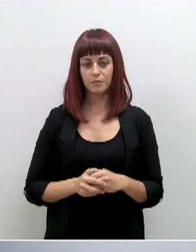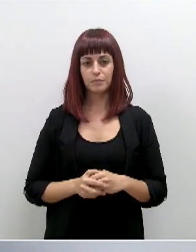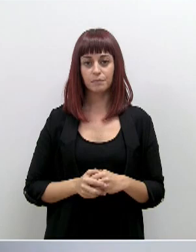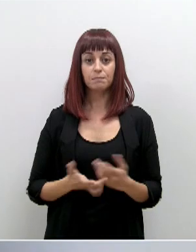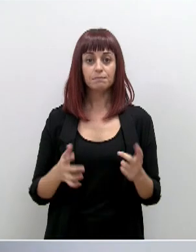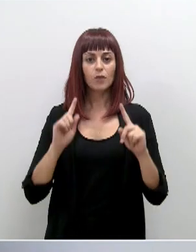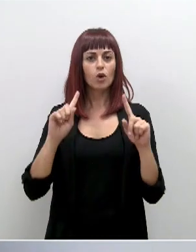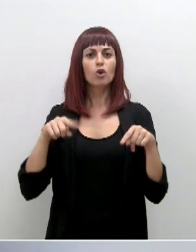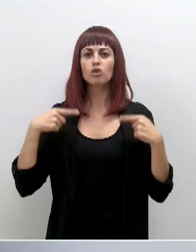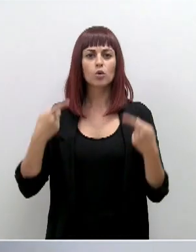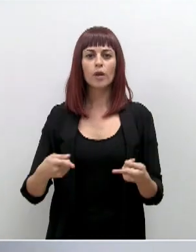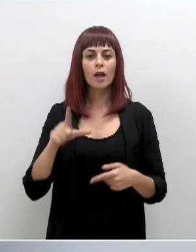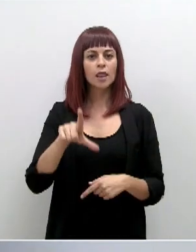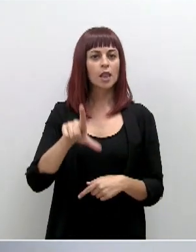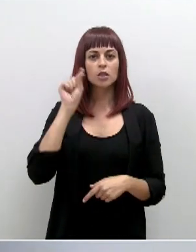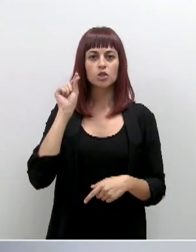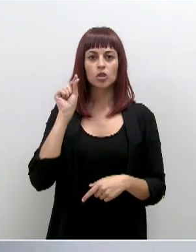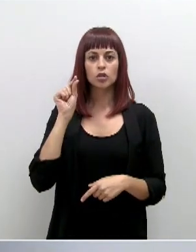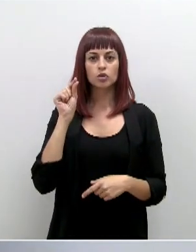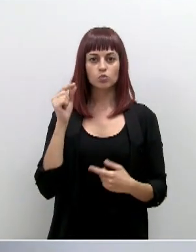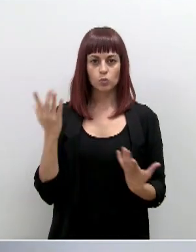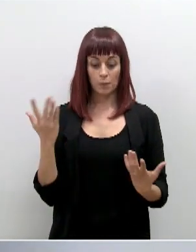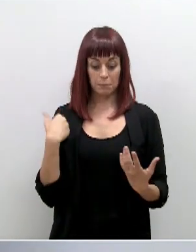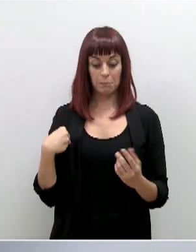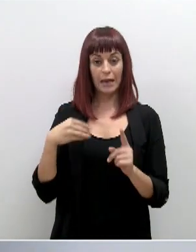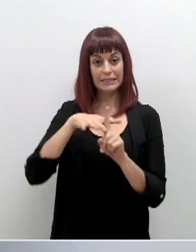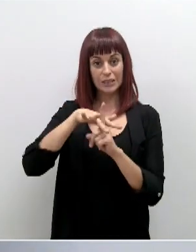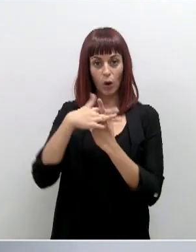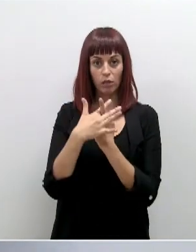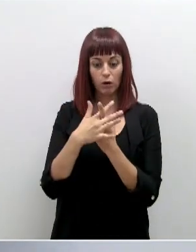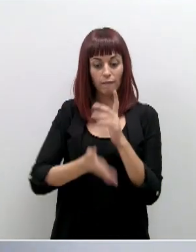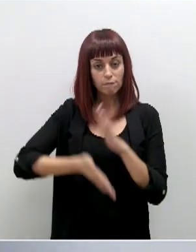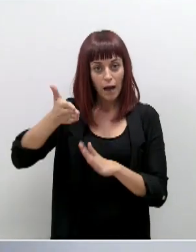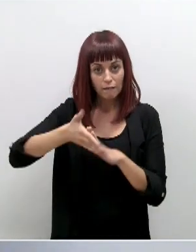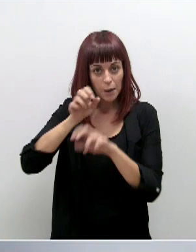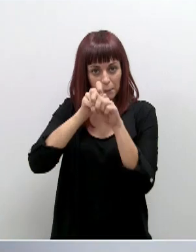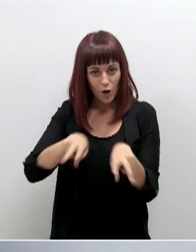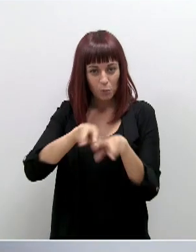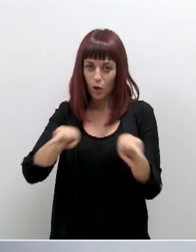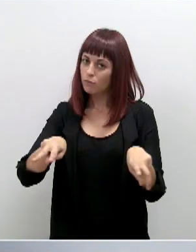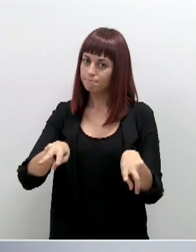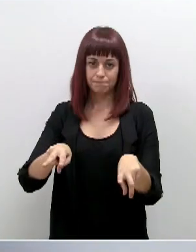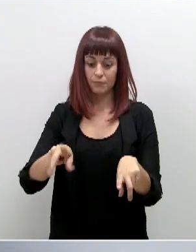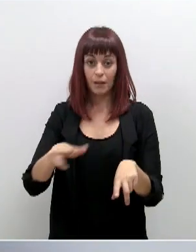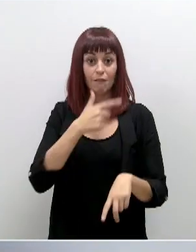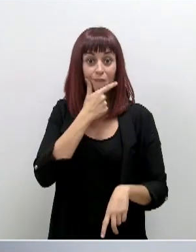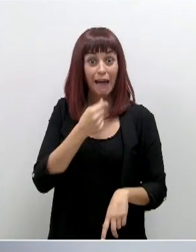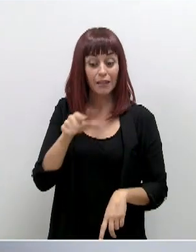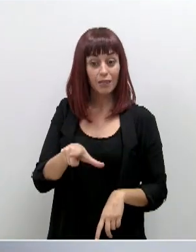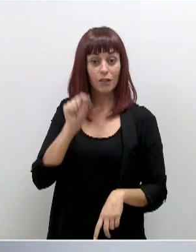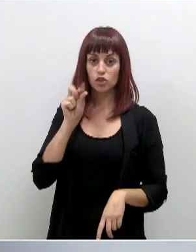consecuencia una decisión que debe hacer posible que la situación no siga empeorando. No es fácil hacerlo,